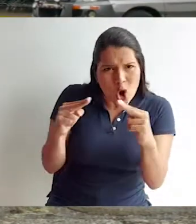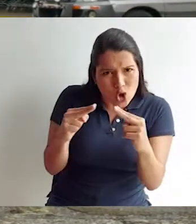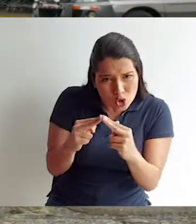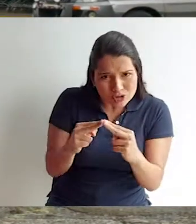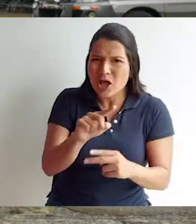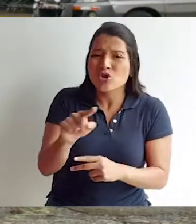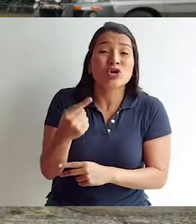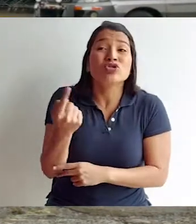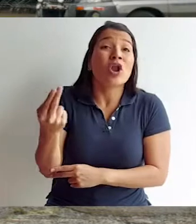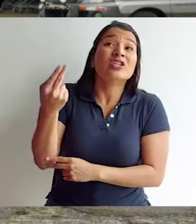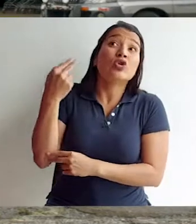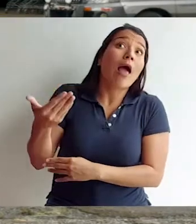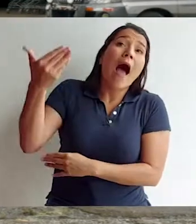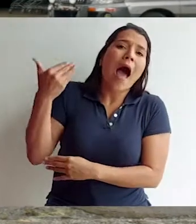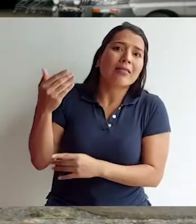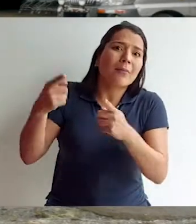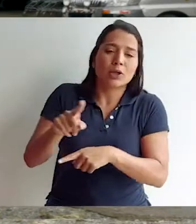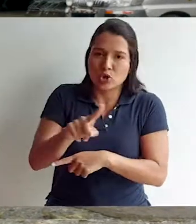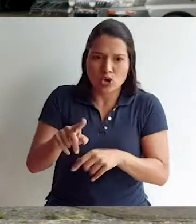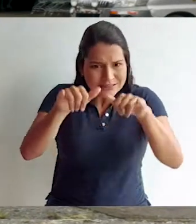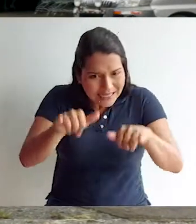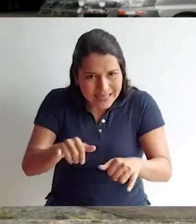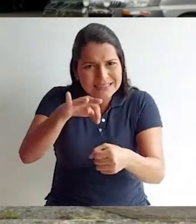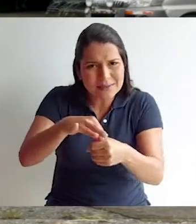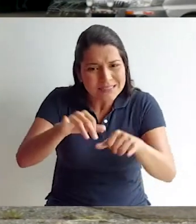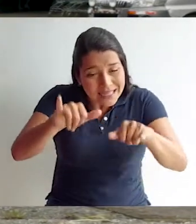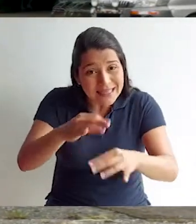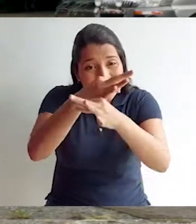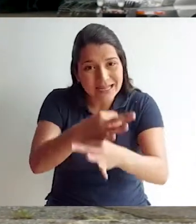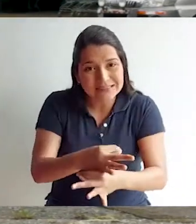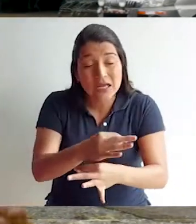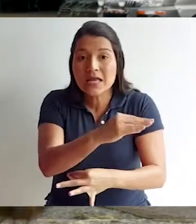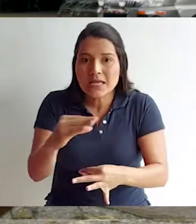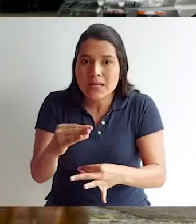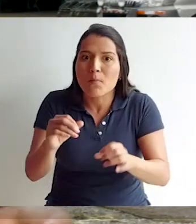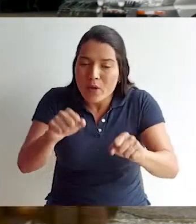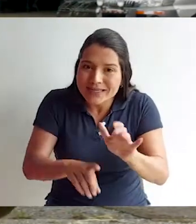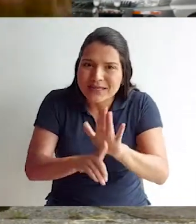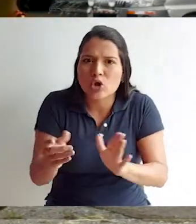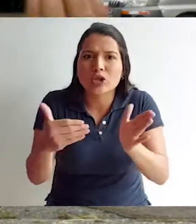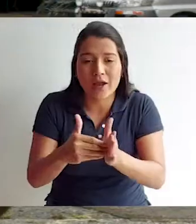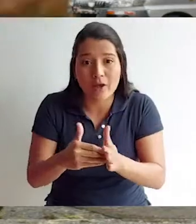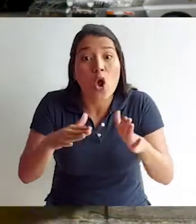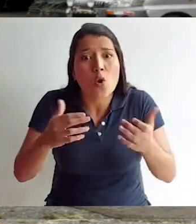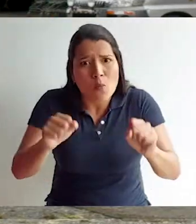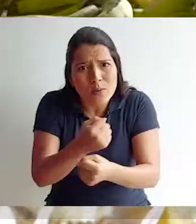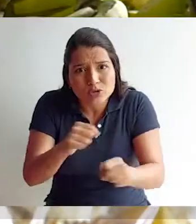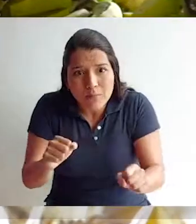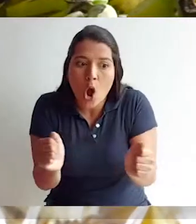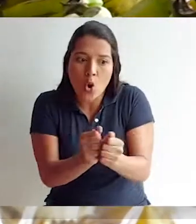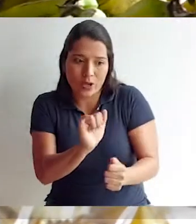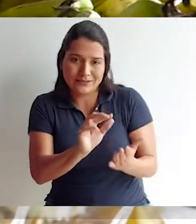conozcan, que no solo sea un mito o una historia, sino que se queden esas semillas, que se quede esa tradición y que vuelva.